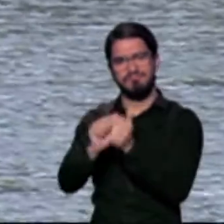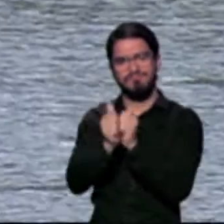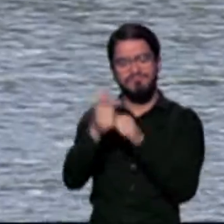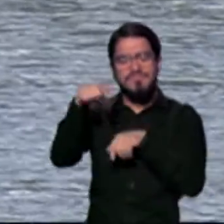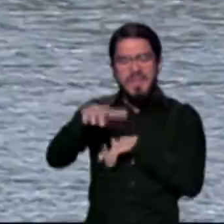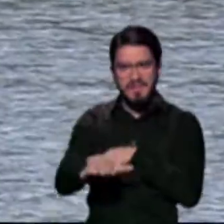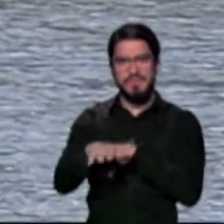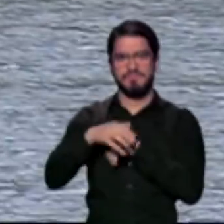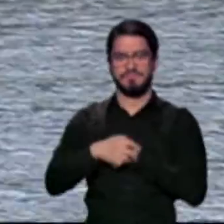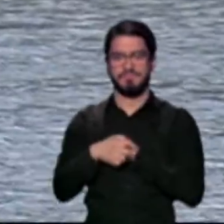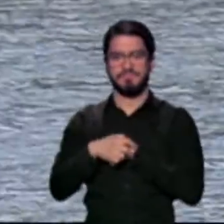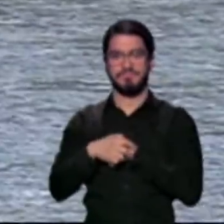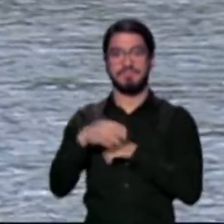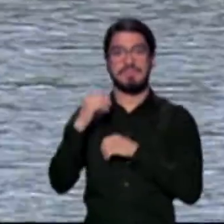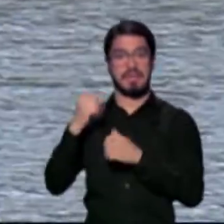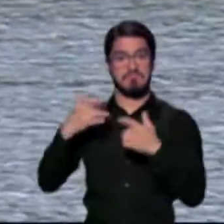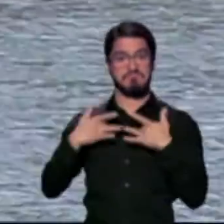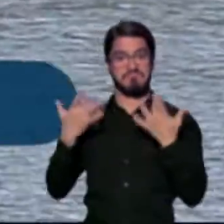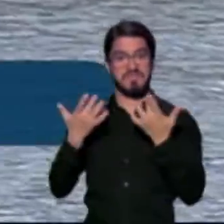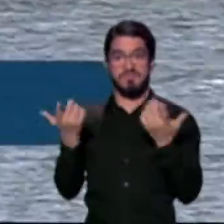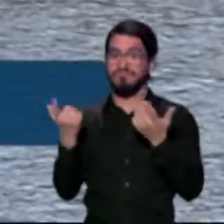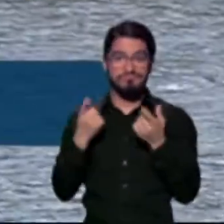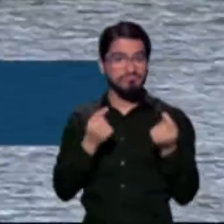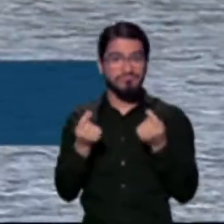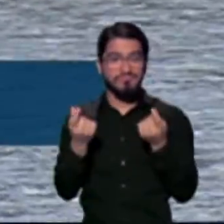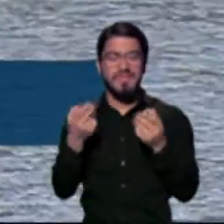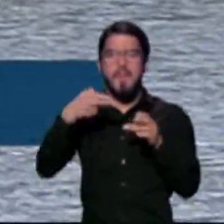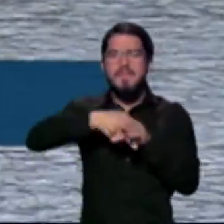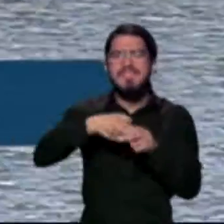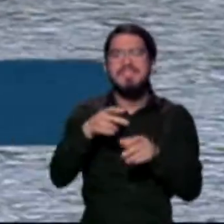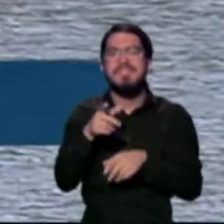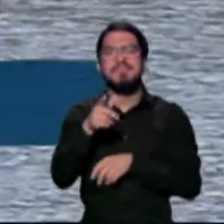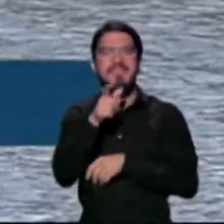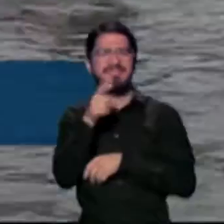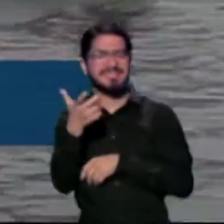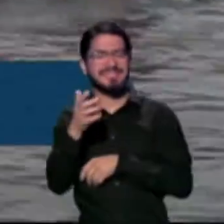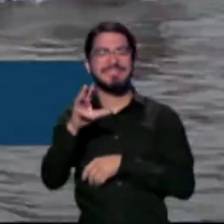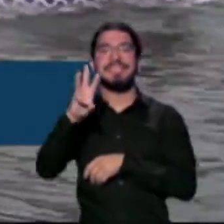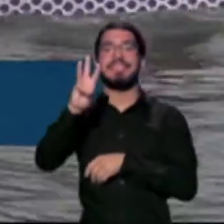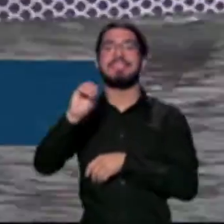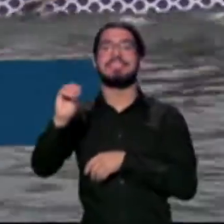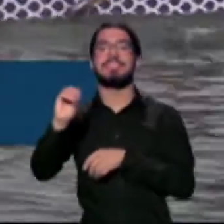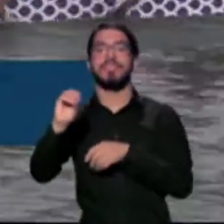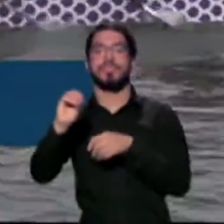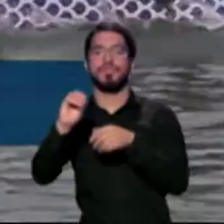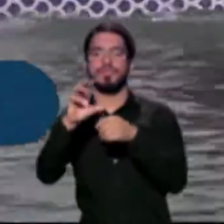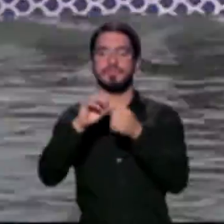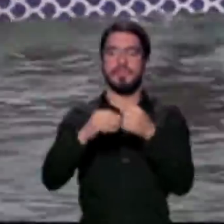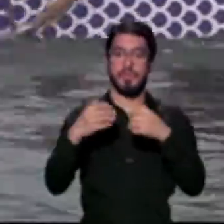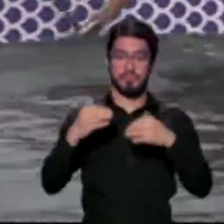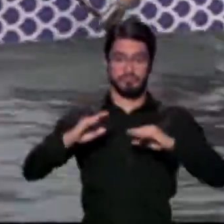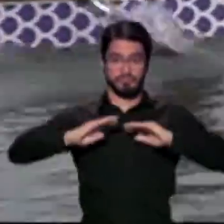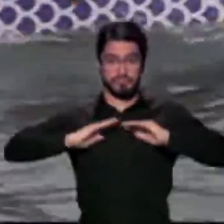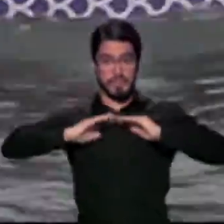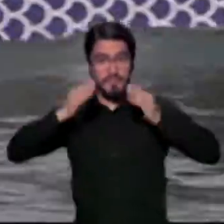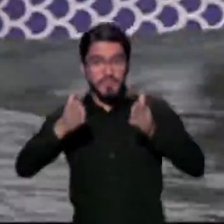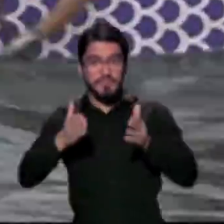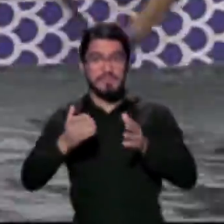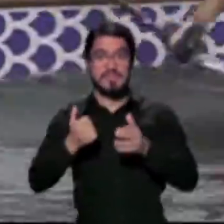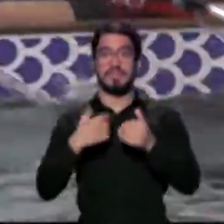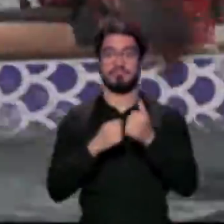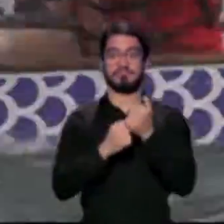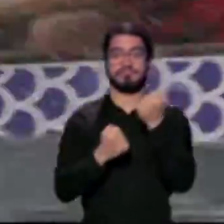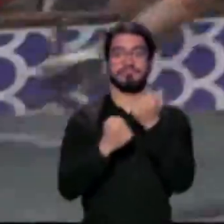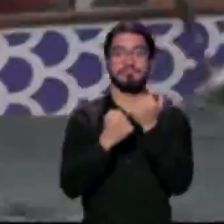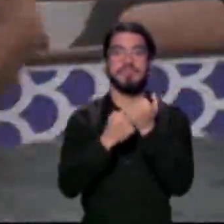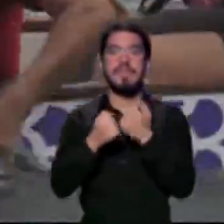El evento contará con la participación de cerca de 600 atletas y sus acompañantes Representando Estados Unidos, Canadá, Panamá, Trinidad y Tobago